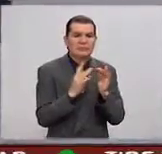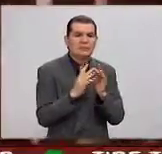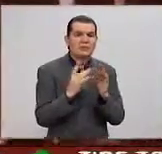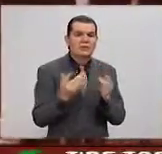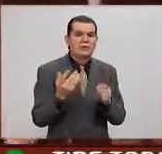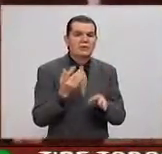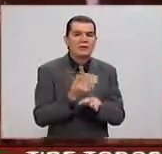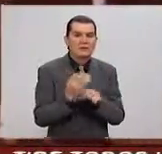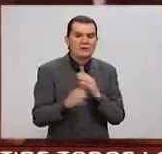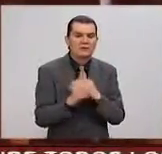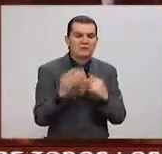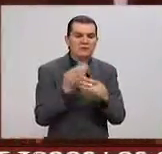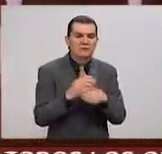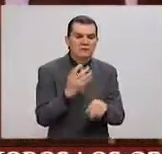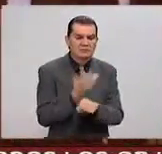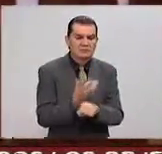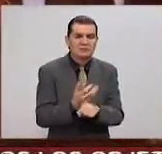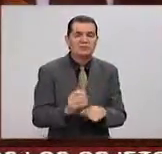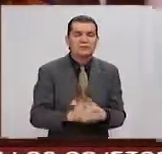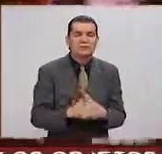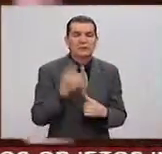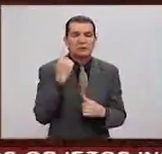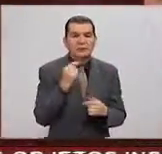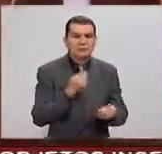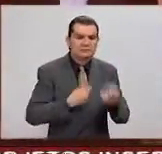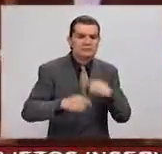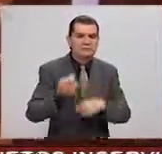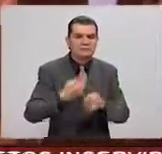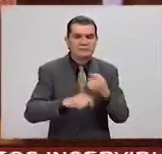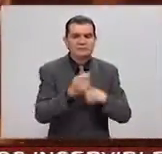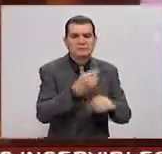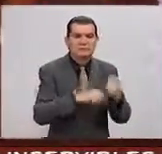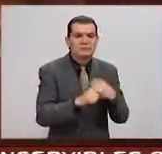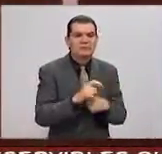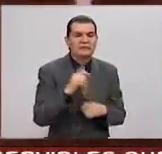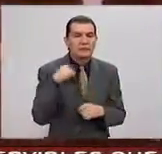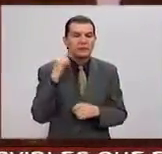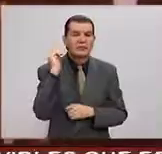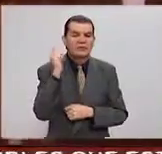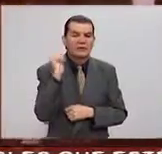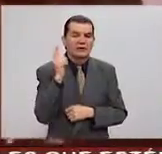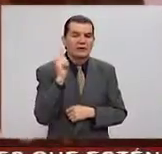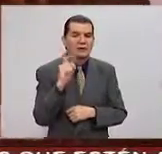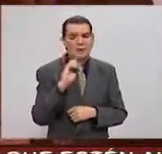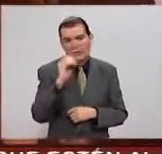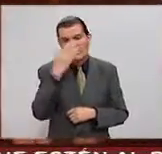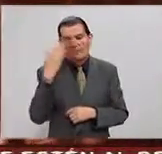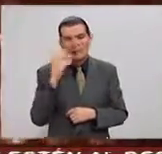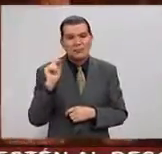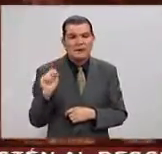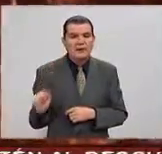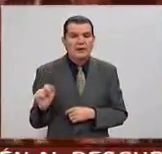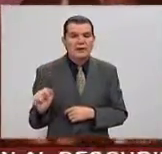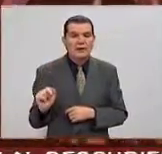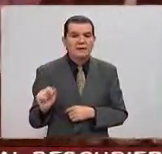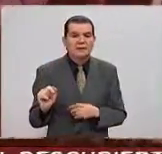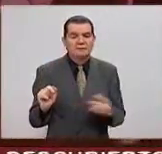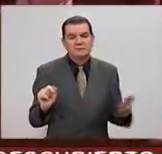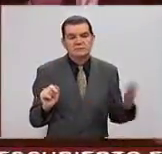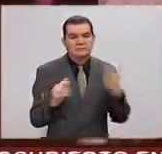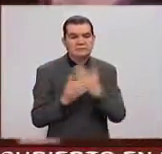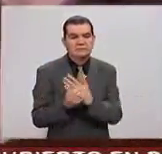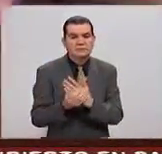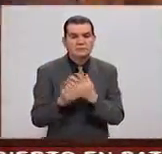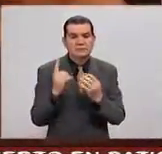de los Estados Unidos y hacer transacciones. Y bueno, entonces se espera que Obama, luego de hecho